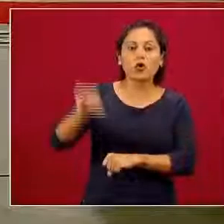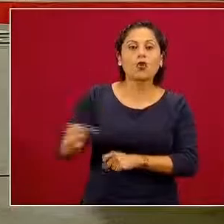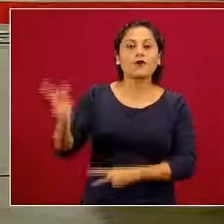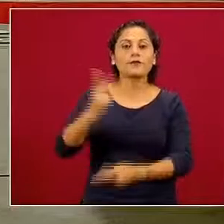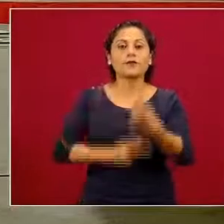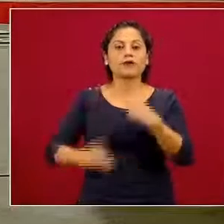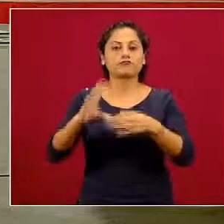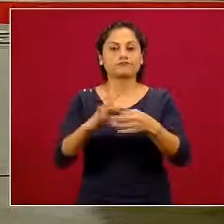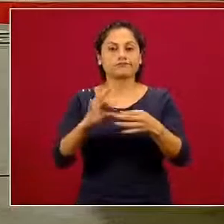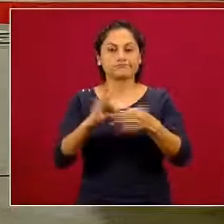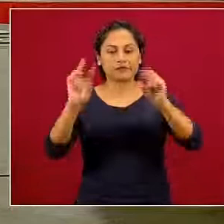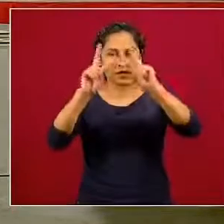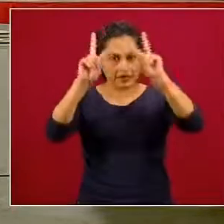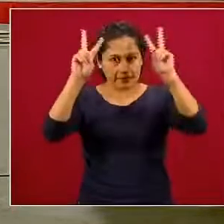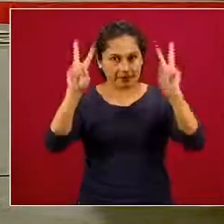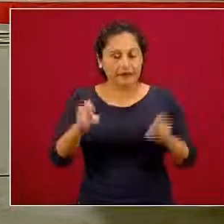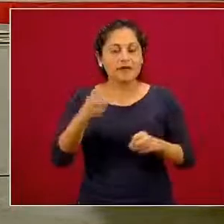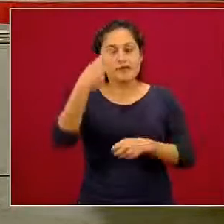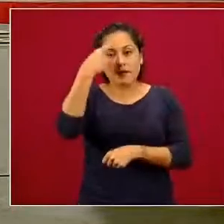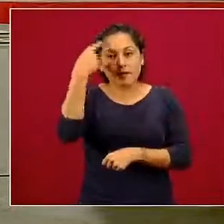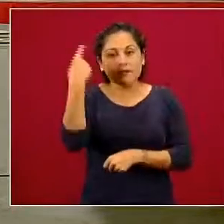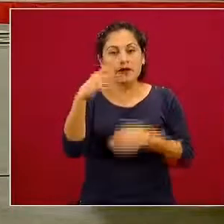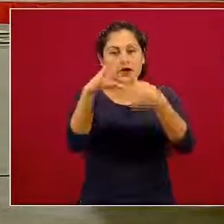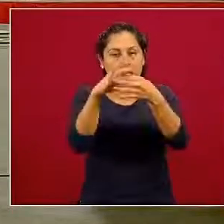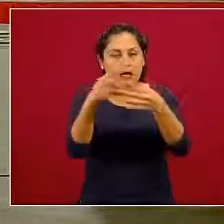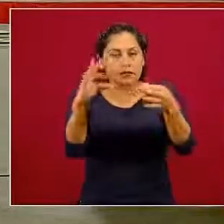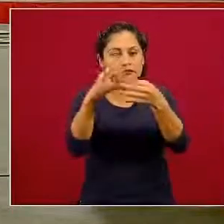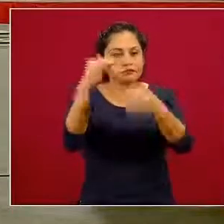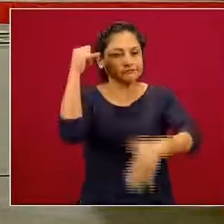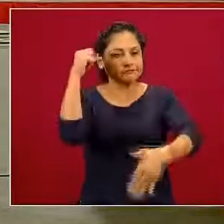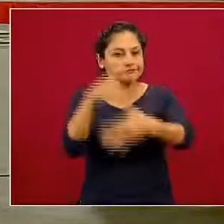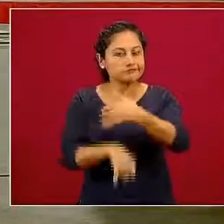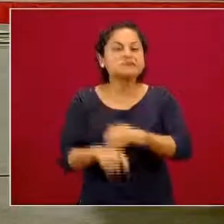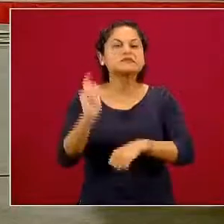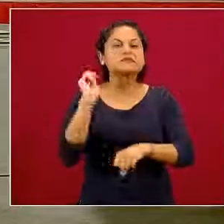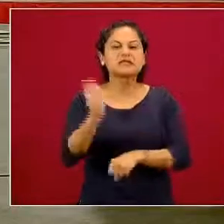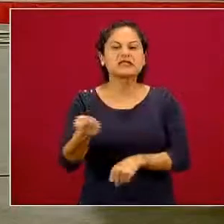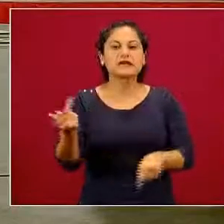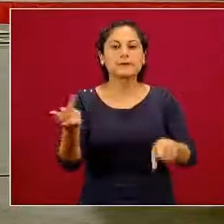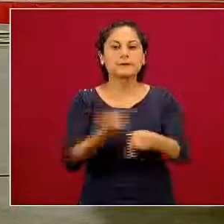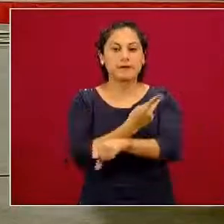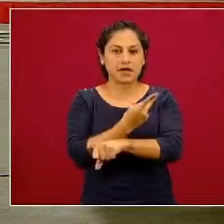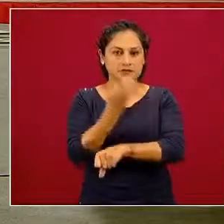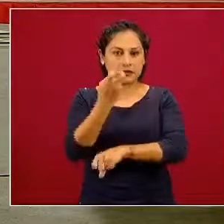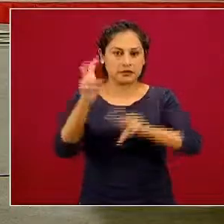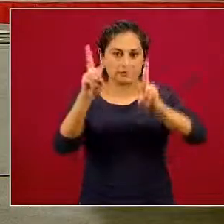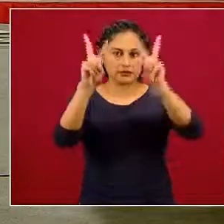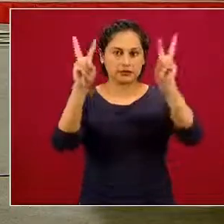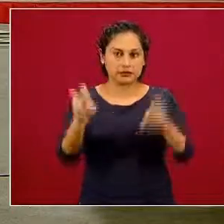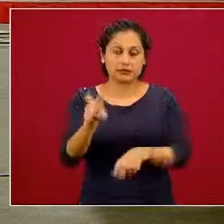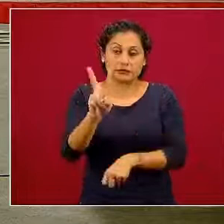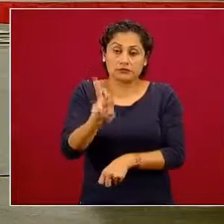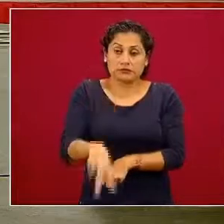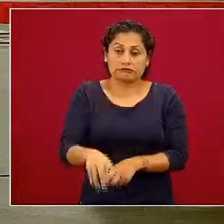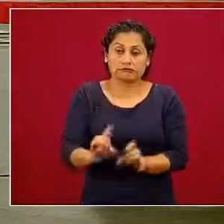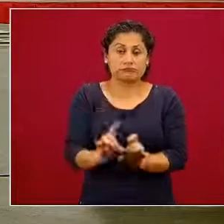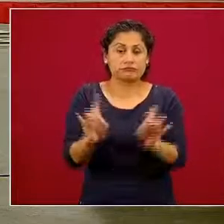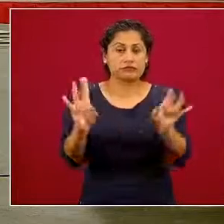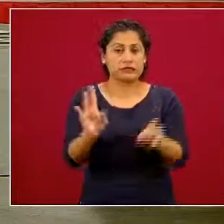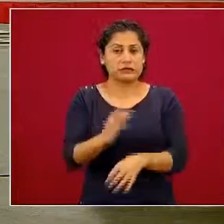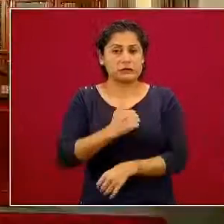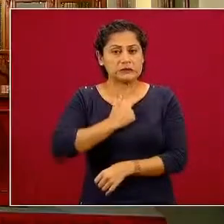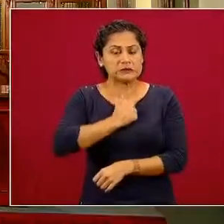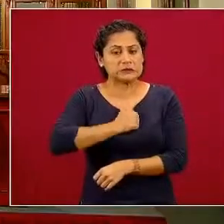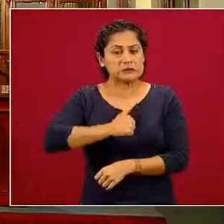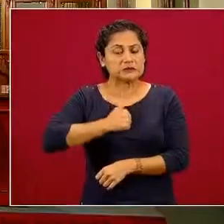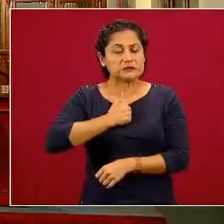componente temático y nos explicarán a detalle elementos cruciales para entender este complejo y doloroso fenómeno del suicidio,